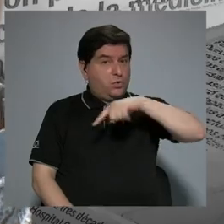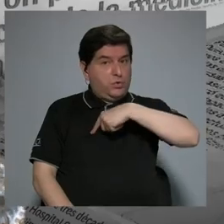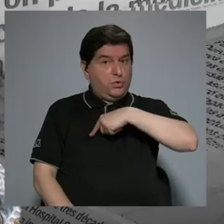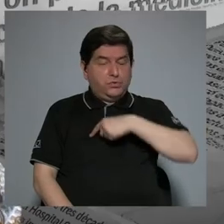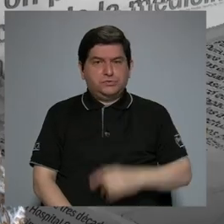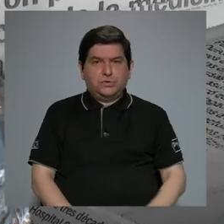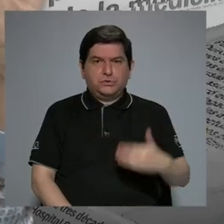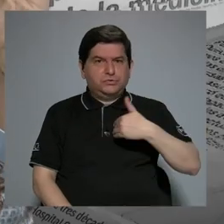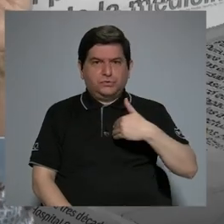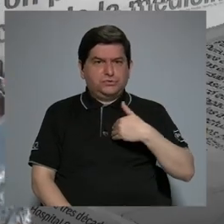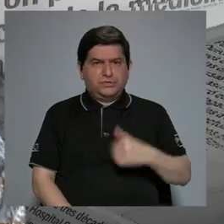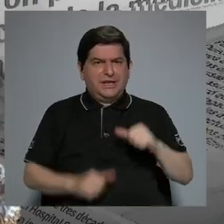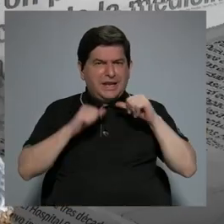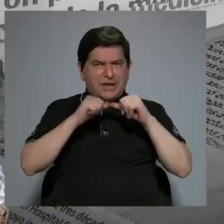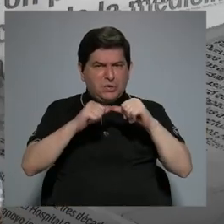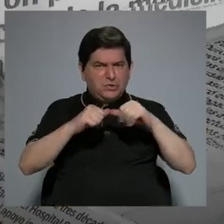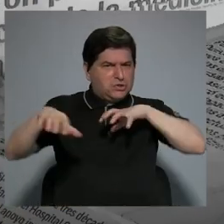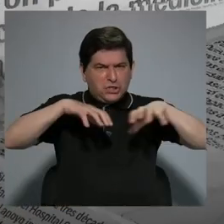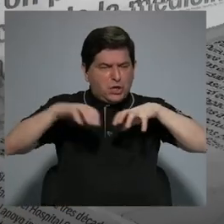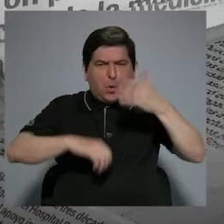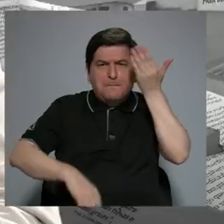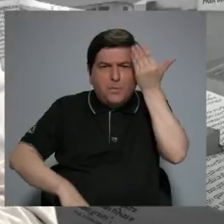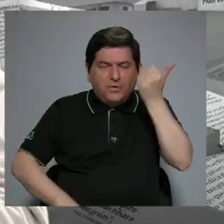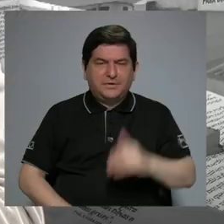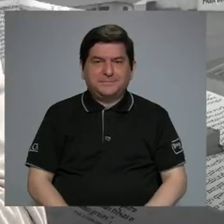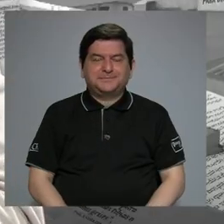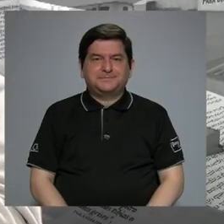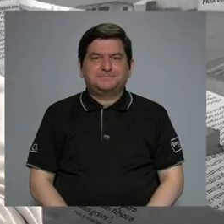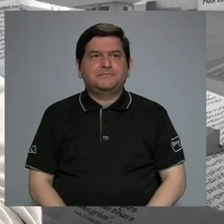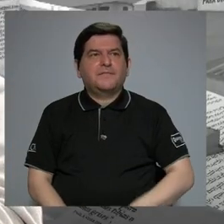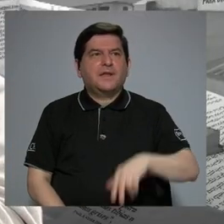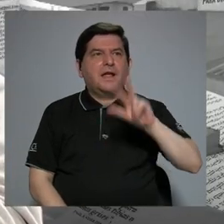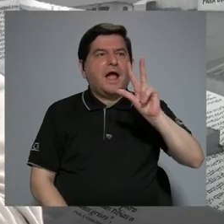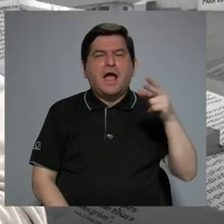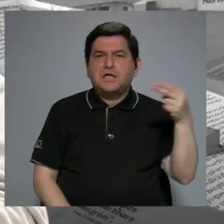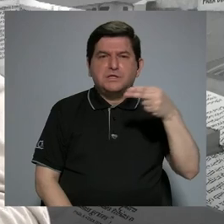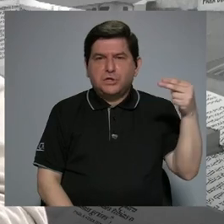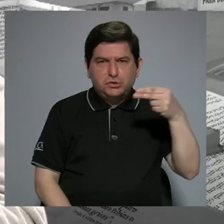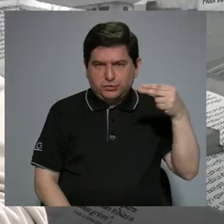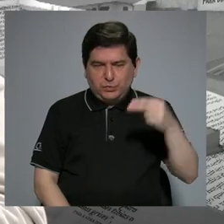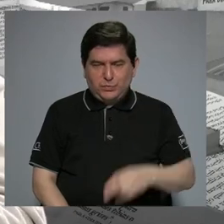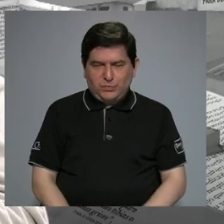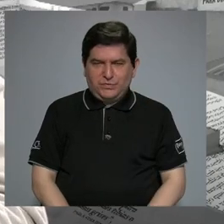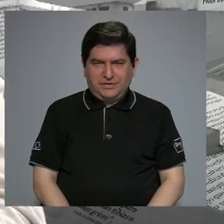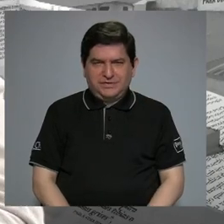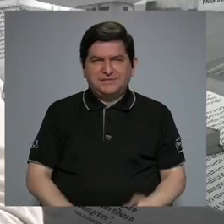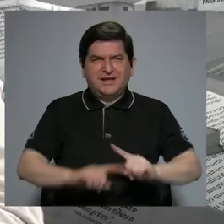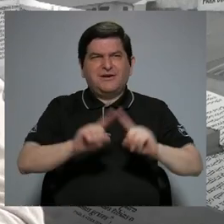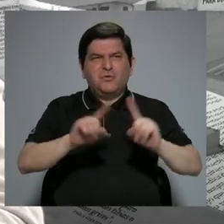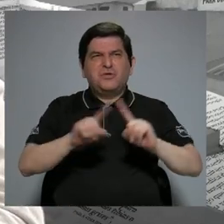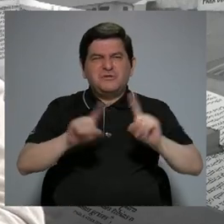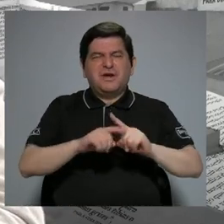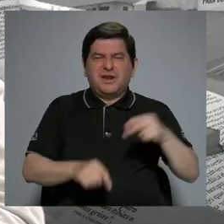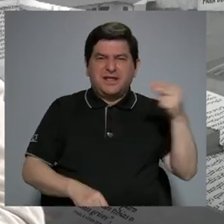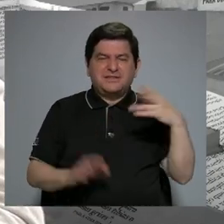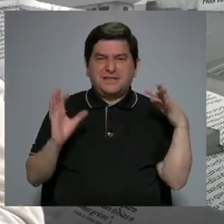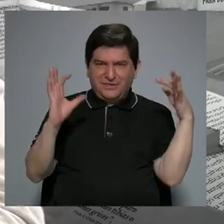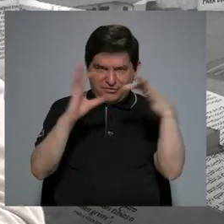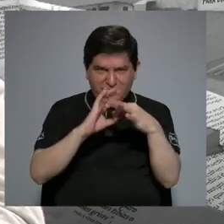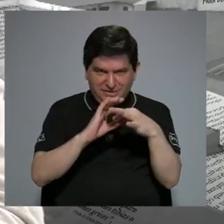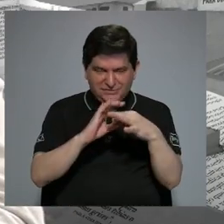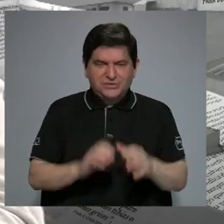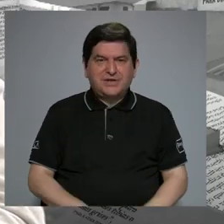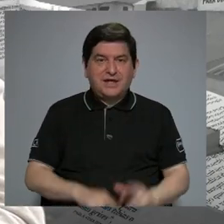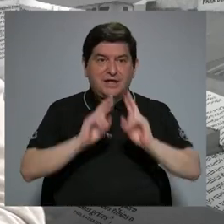tenerlo constantemente activo. Sí, bueno, hay tres hormonas, hay muchas, hay varias hormonas relacionadas con